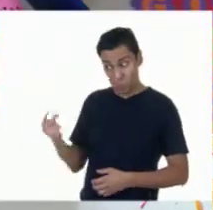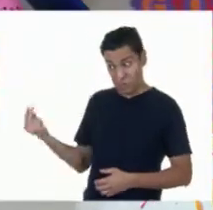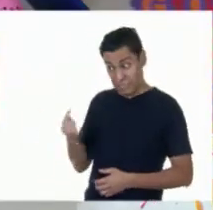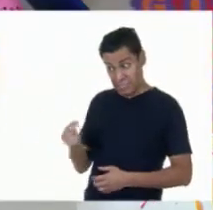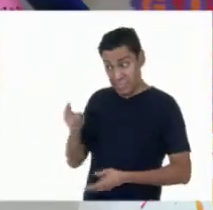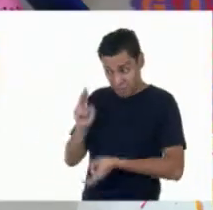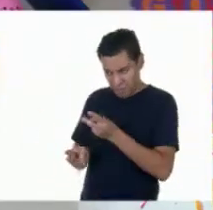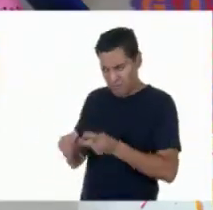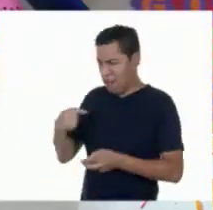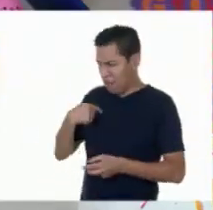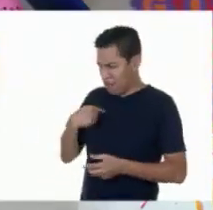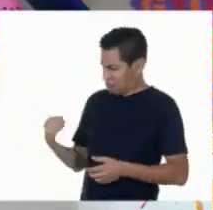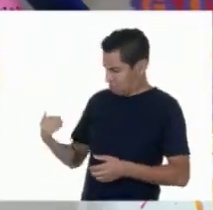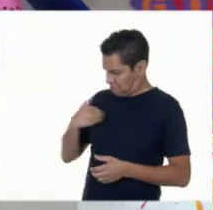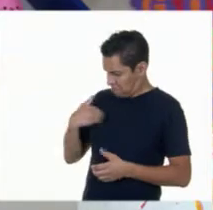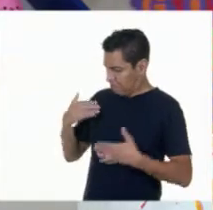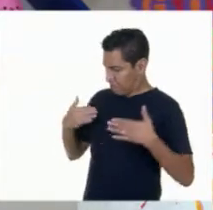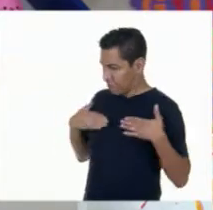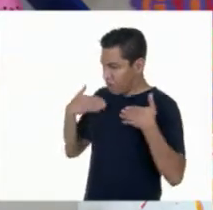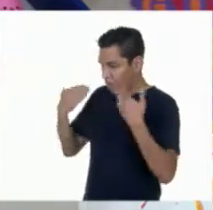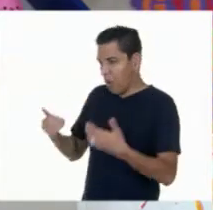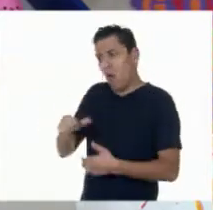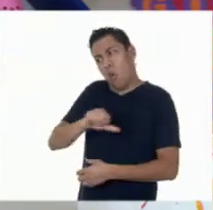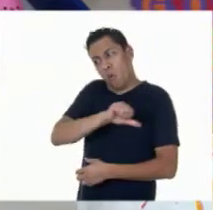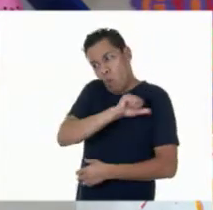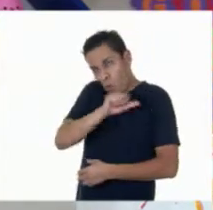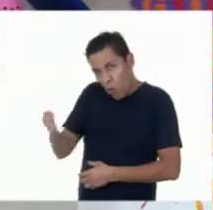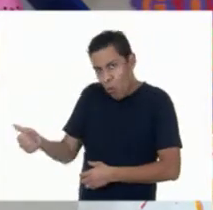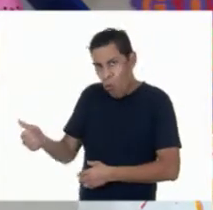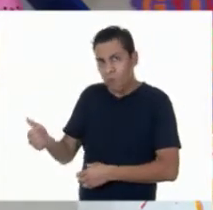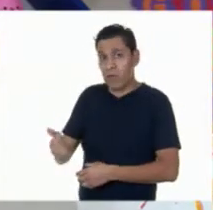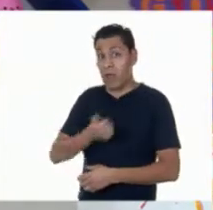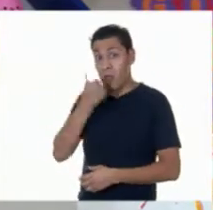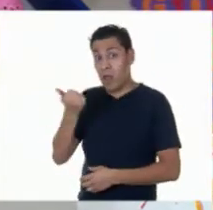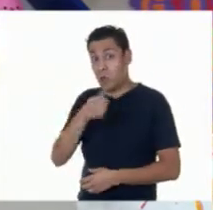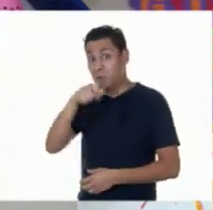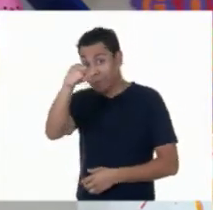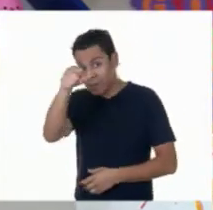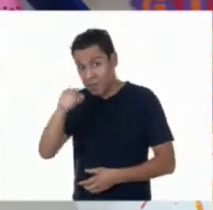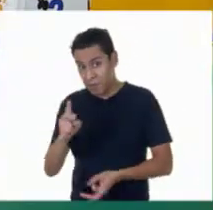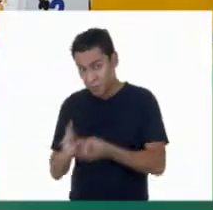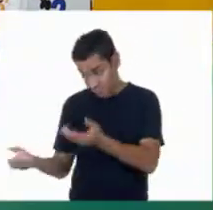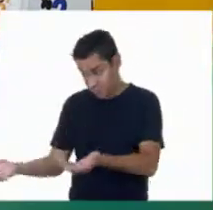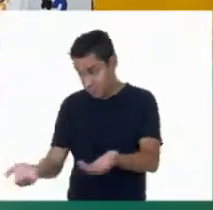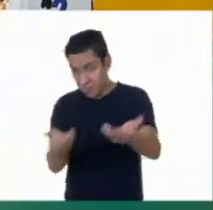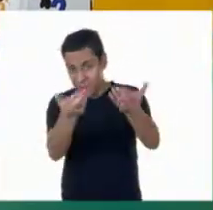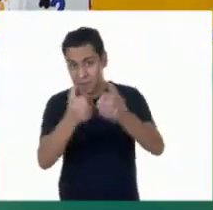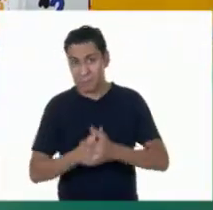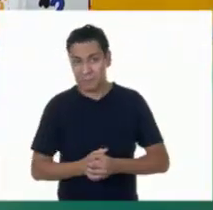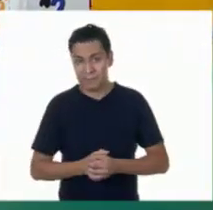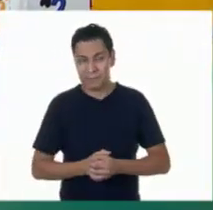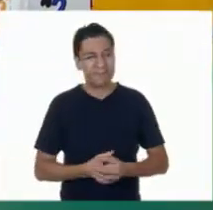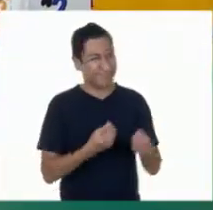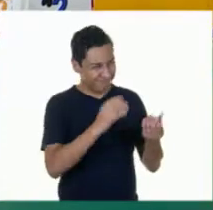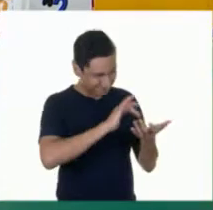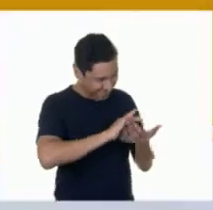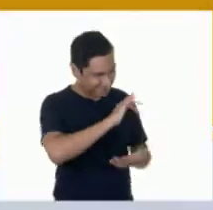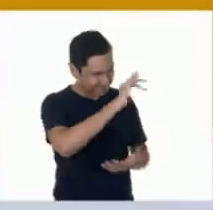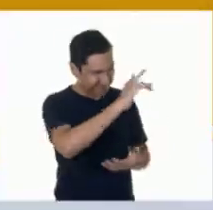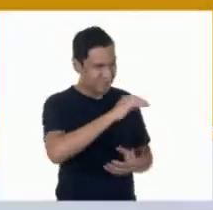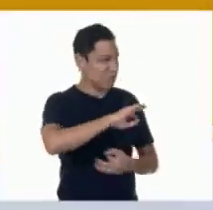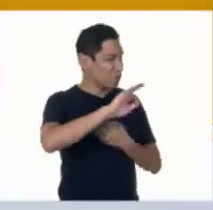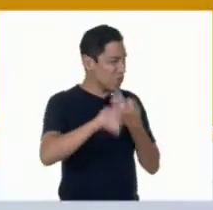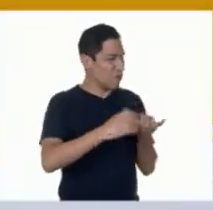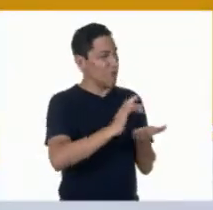aquí estamos para ayudarte. O también puedes platicar con nuestras alumnas y alumnos. ¡Ay, sí, Pues muchas gracias por